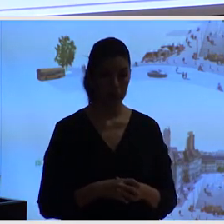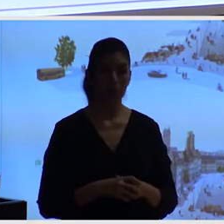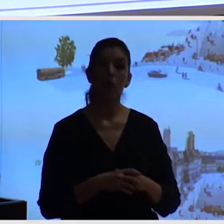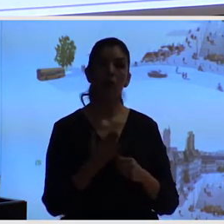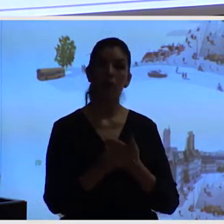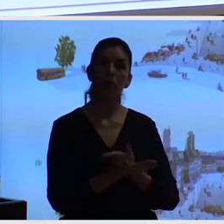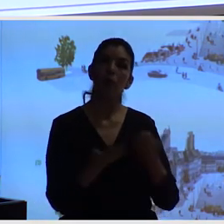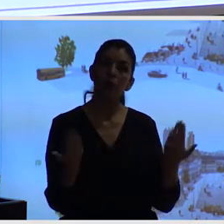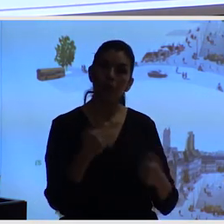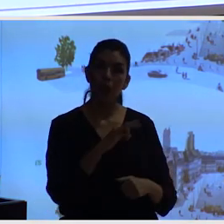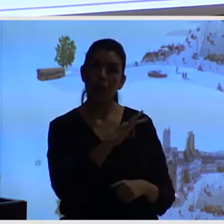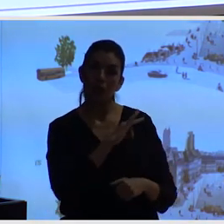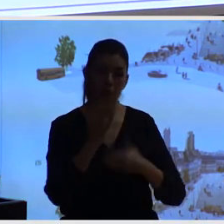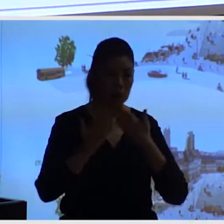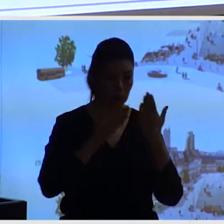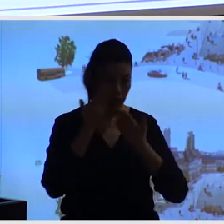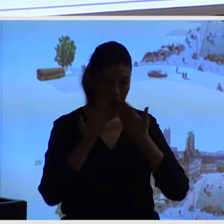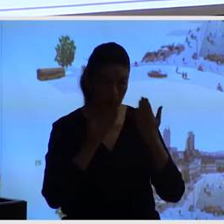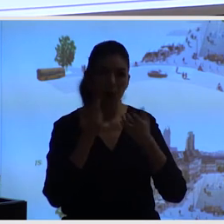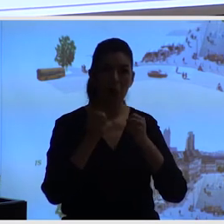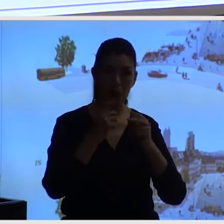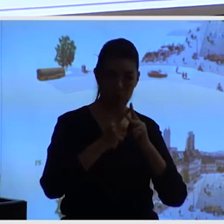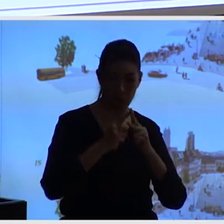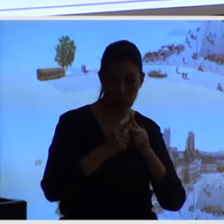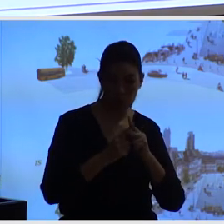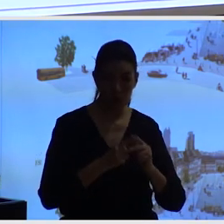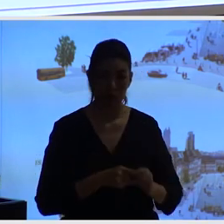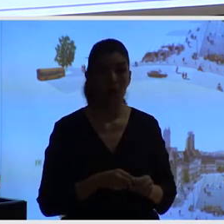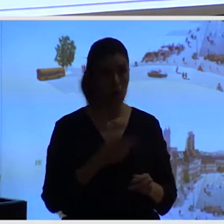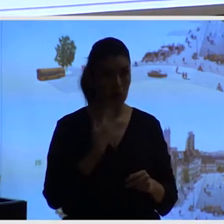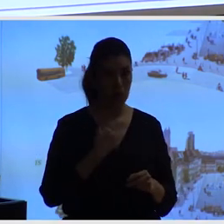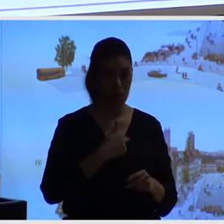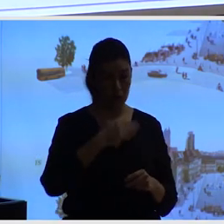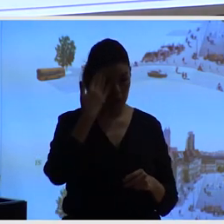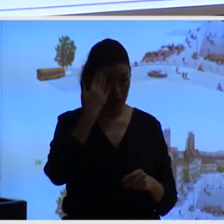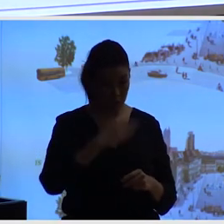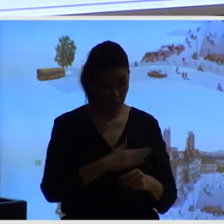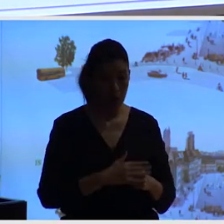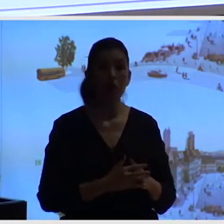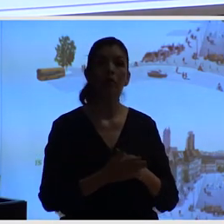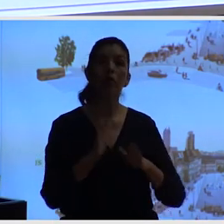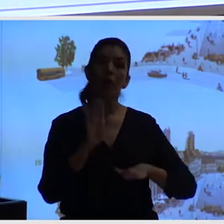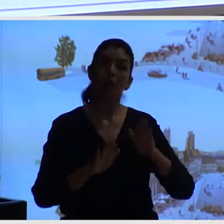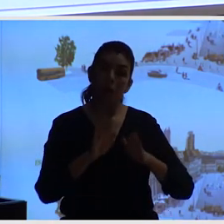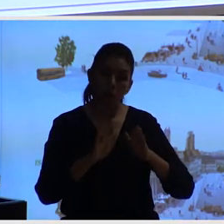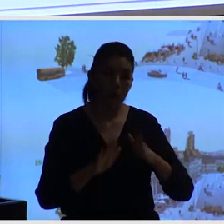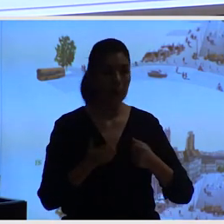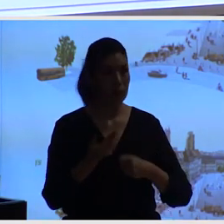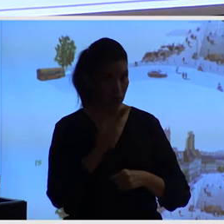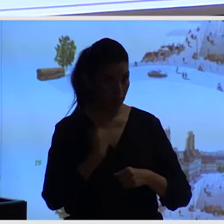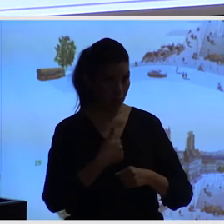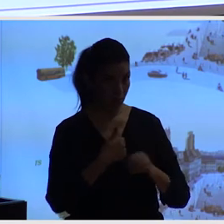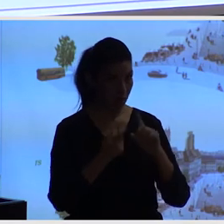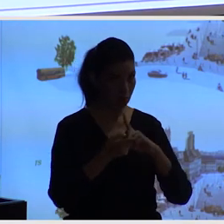a estudiar todo esto, y esto es lo que hacemos, nos damos cuenta que de repente tenemos herramientas de diseño que son muchos mejores